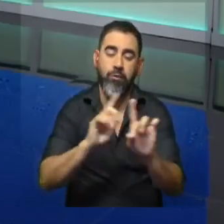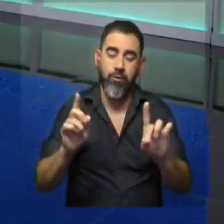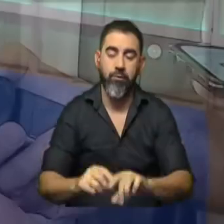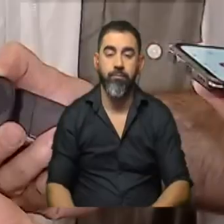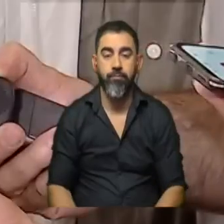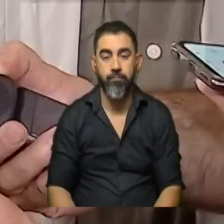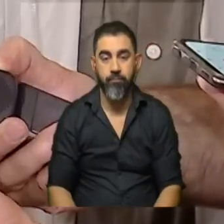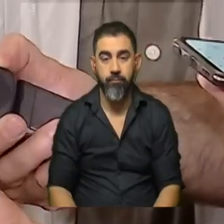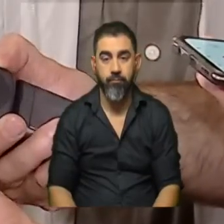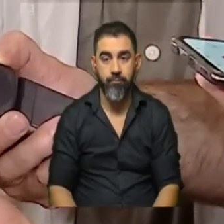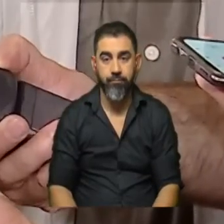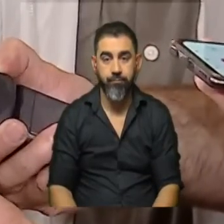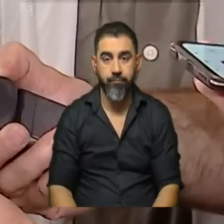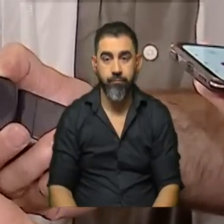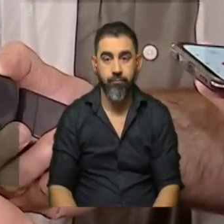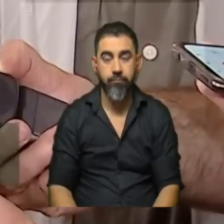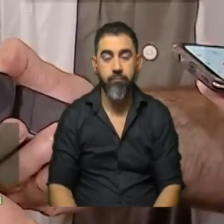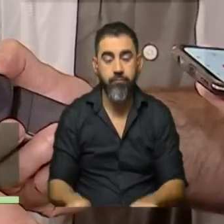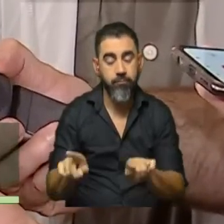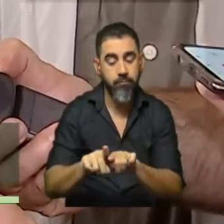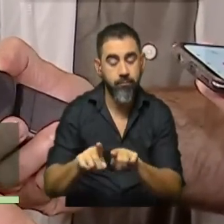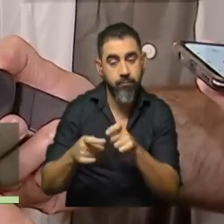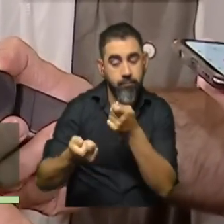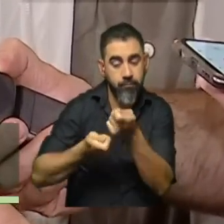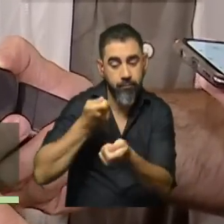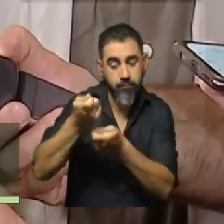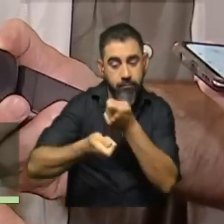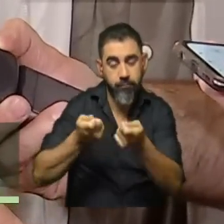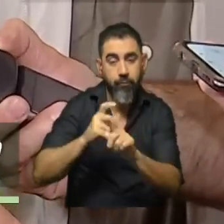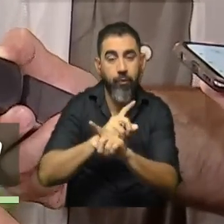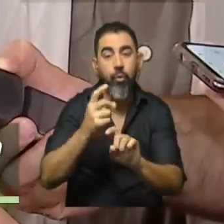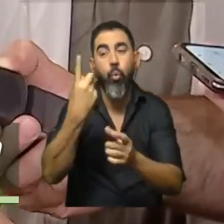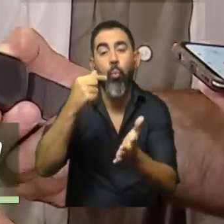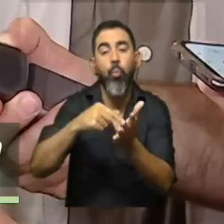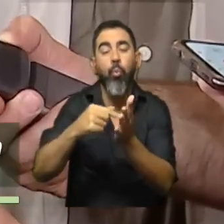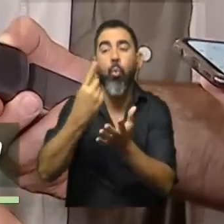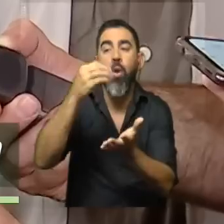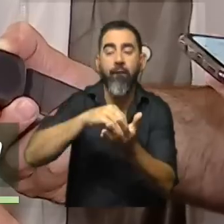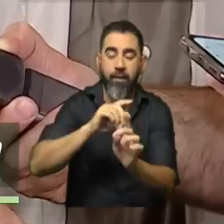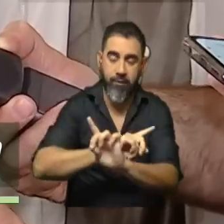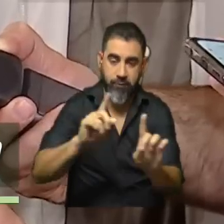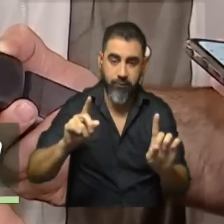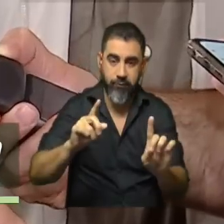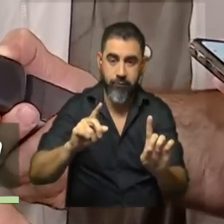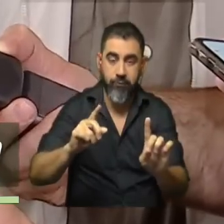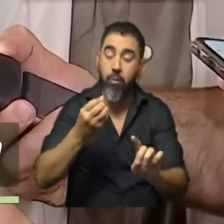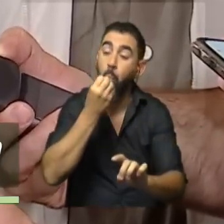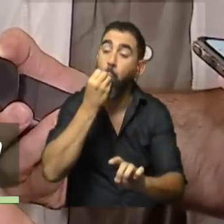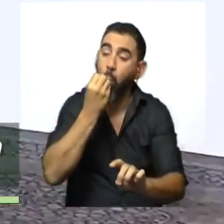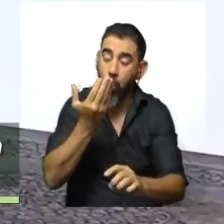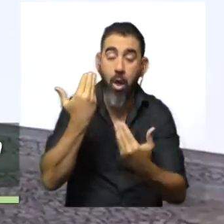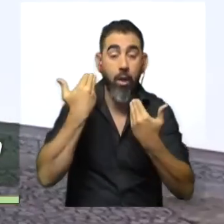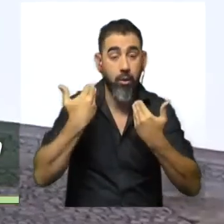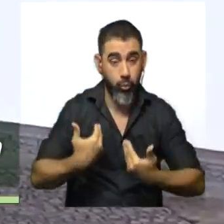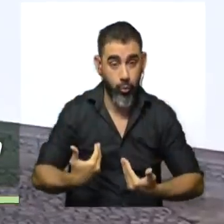eso. Hay que ser sistemático en esa reconstrucción, no en hechos esporádicos. Me parece que fue un muy buen gesto